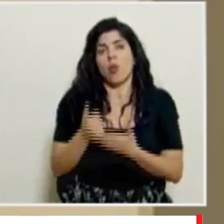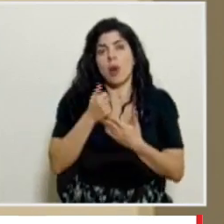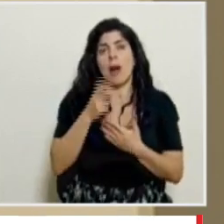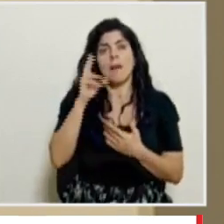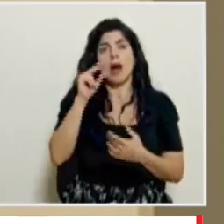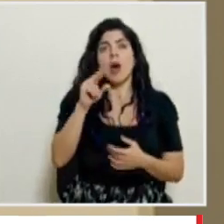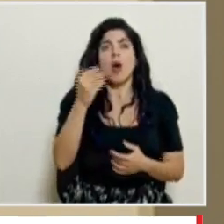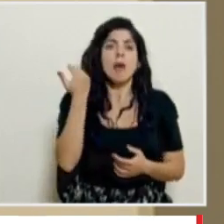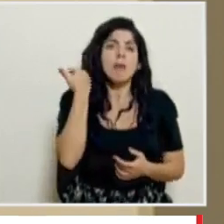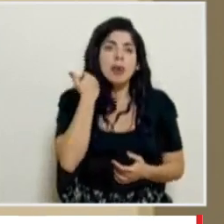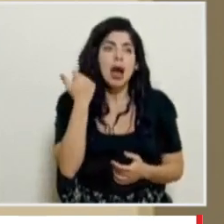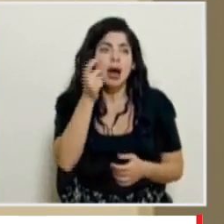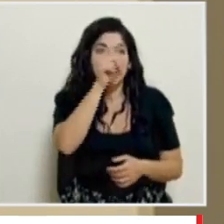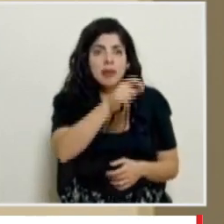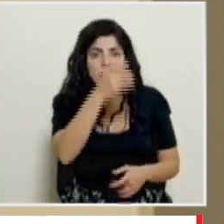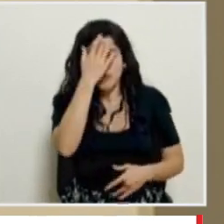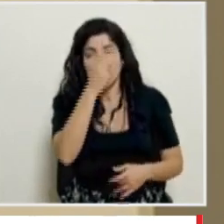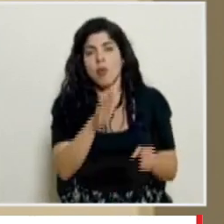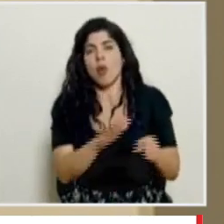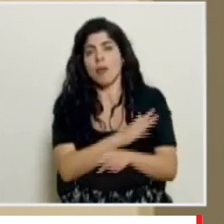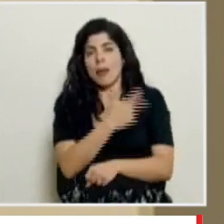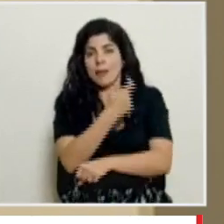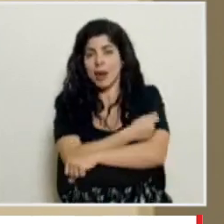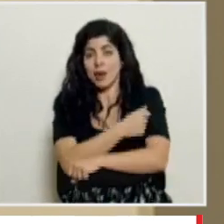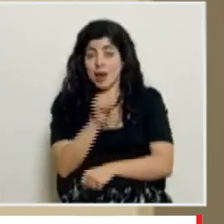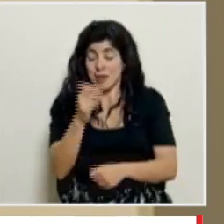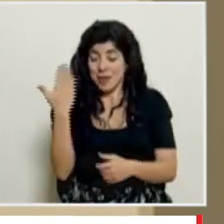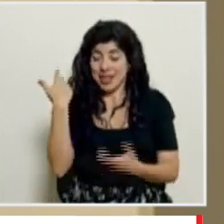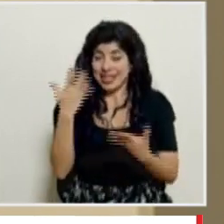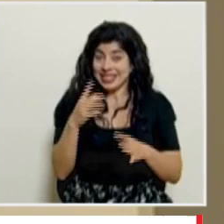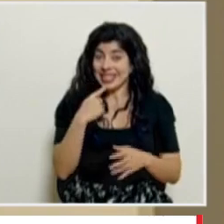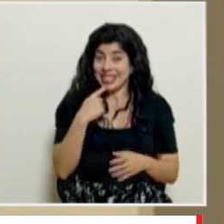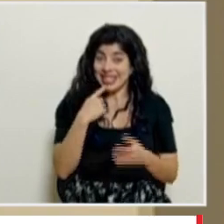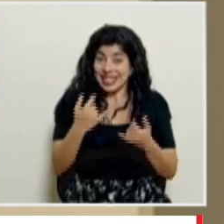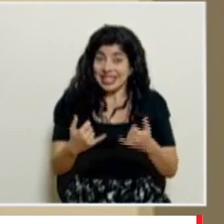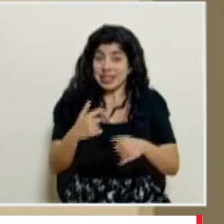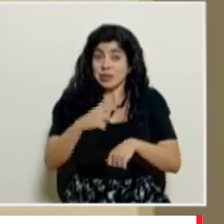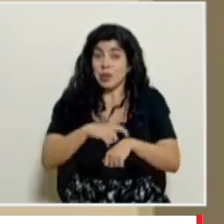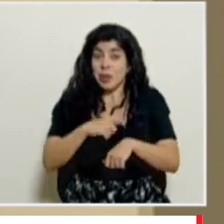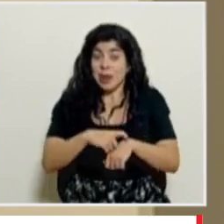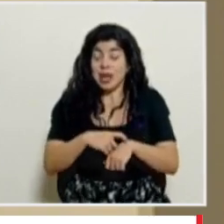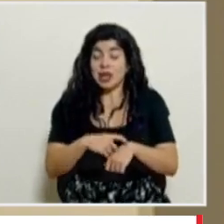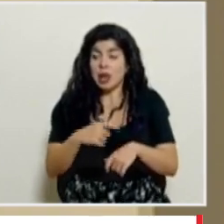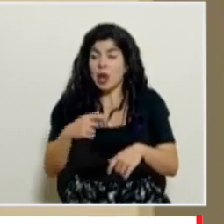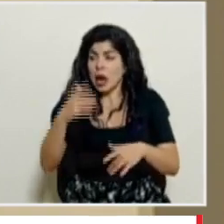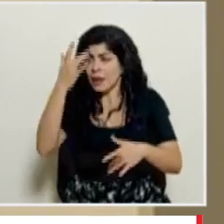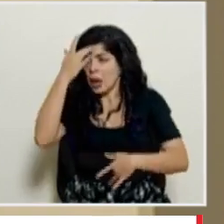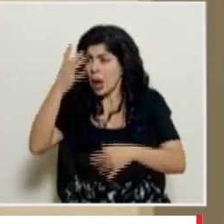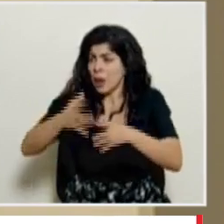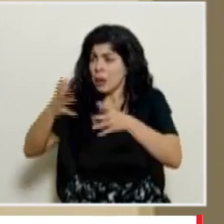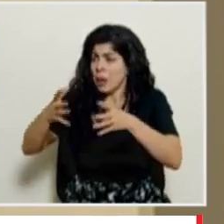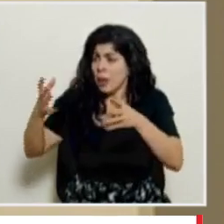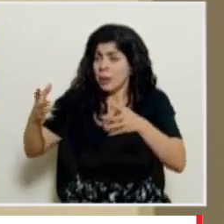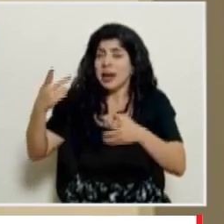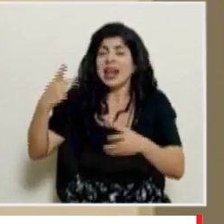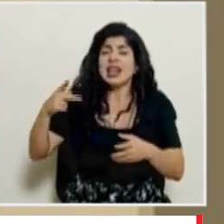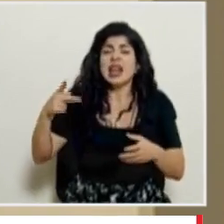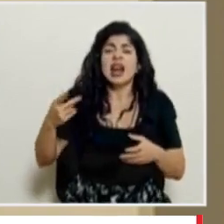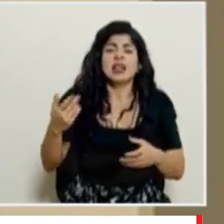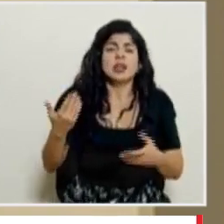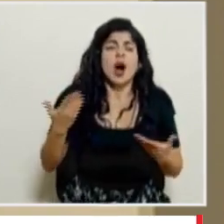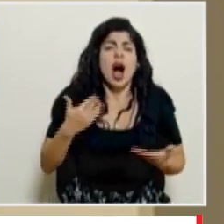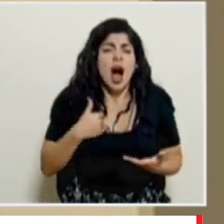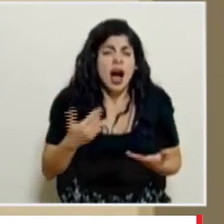comprometer los esquemas y poder completarlos claro y como ya lo indiqué anteriormente en ese momento ante el aumento de casos el riesgo que tenemos en nuestras manos